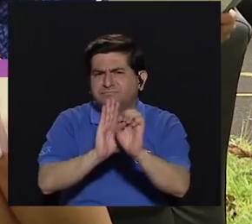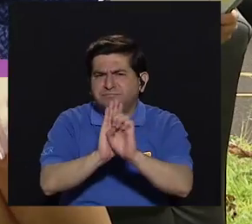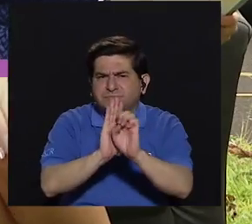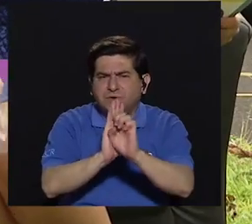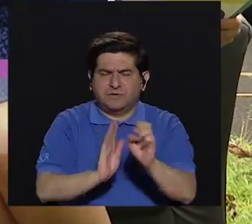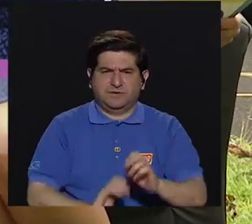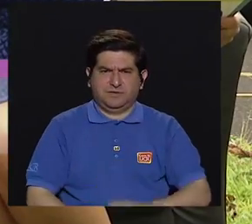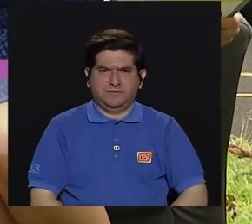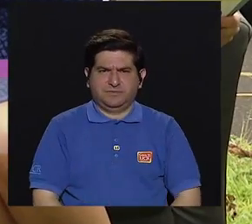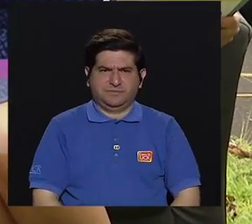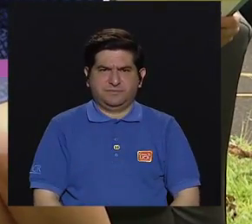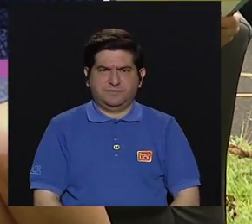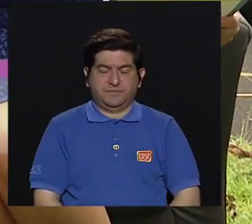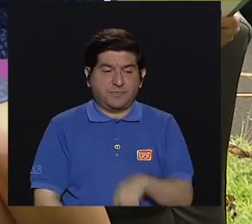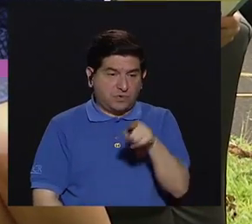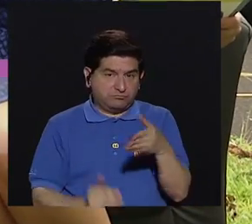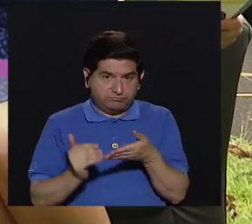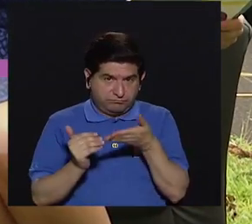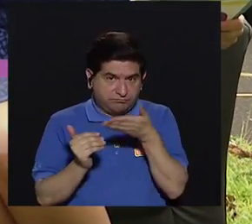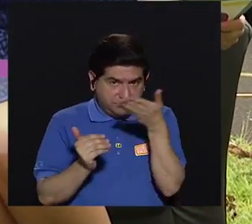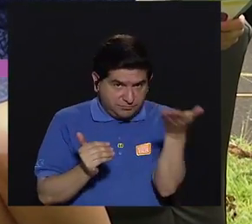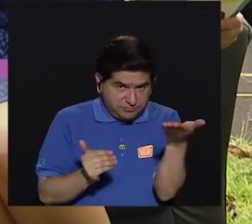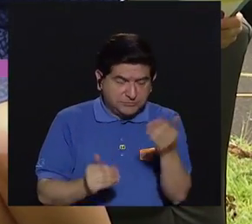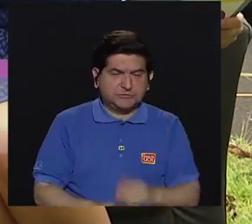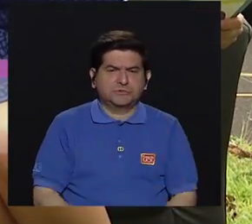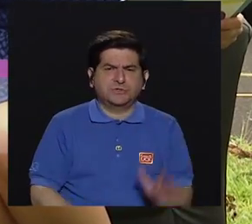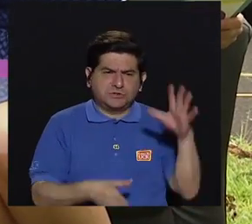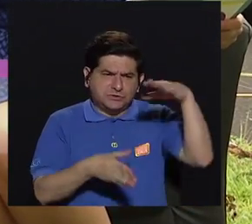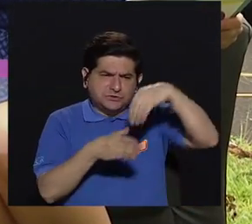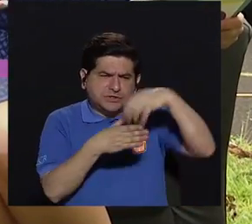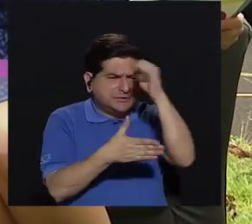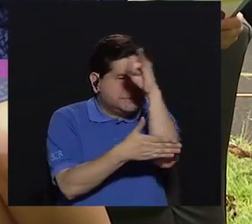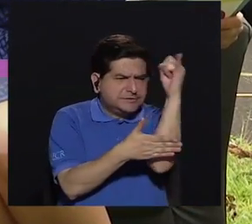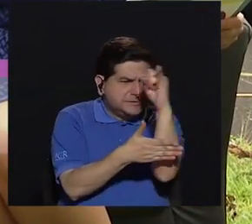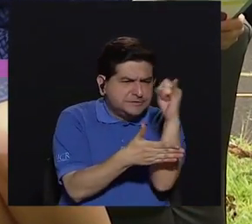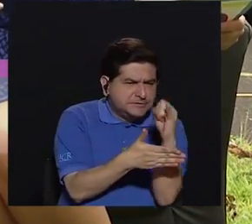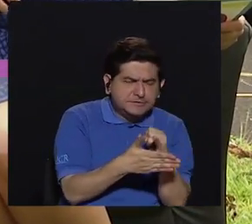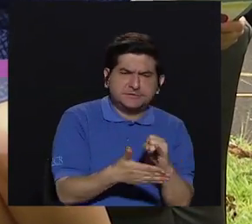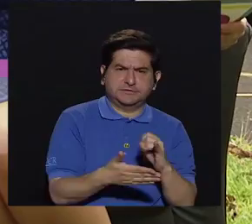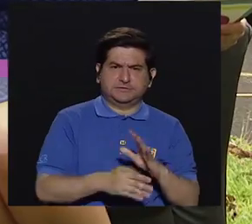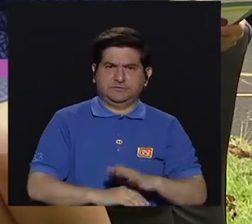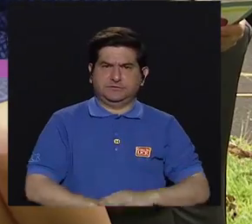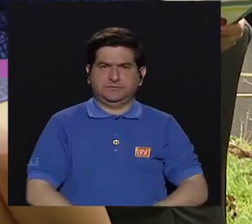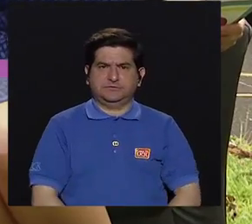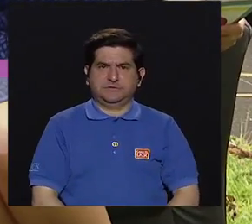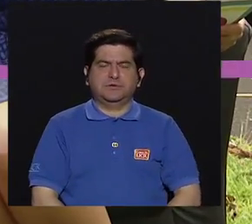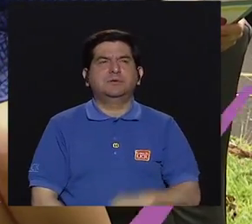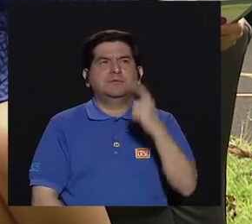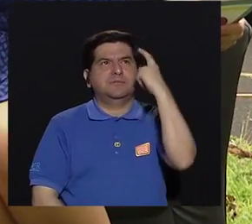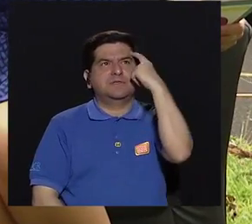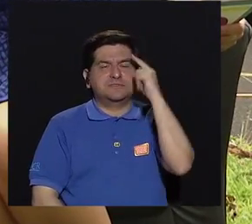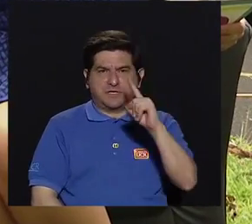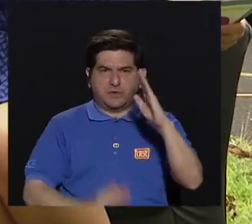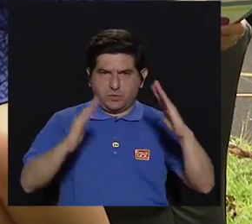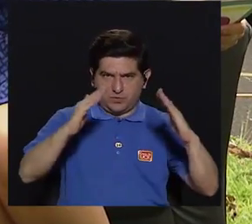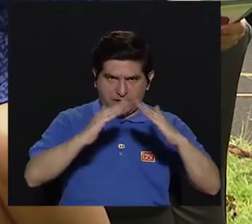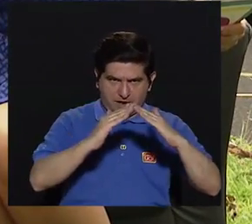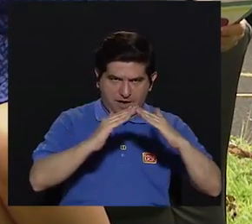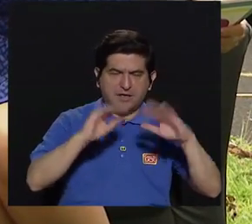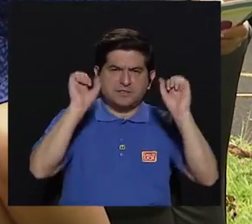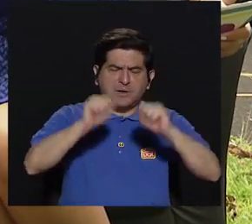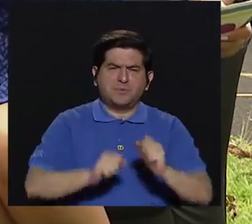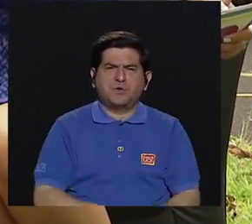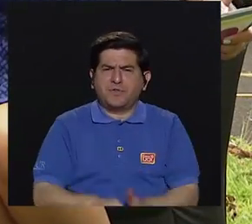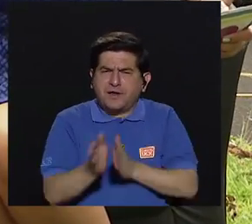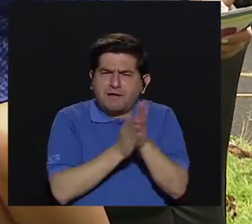cuando se toma estos aspectos que se toman en cuenta al diseñar una casa, ¿cómo se